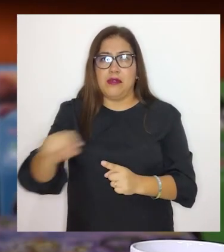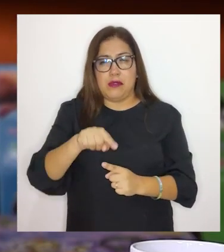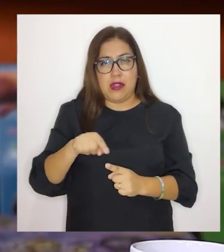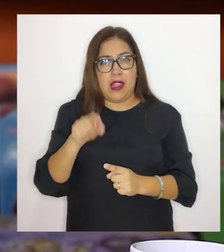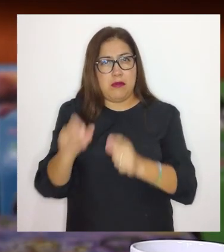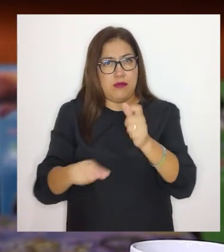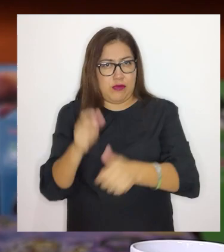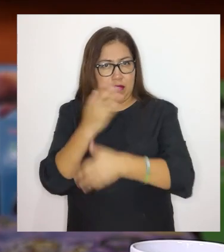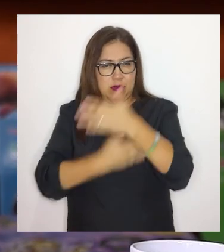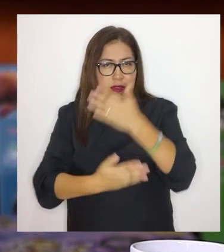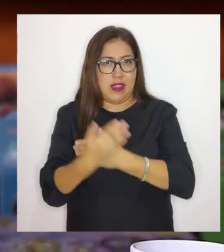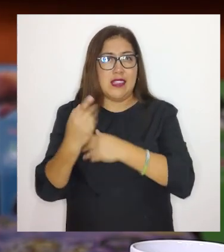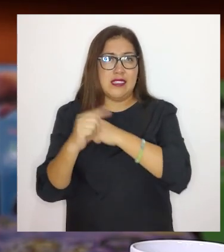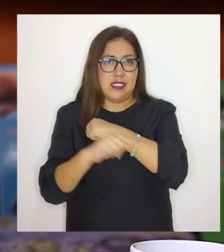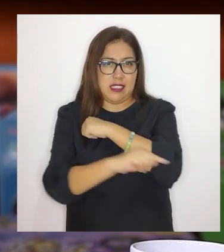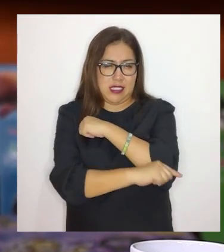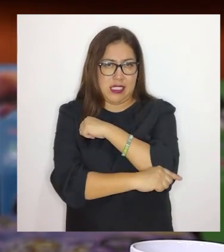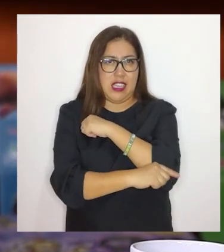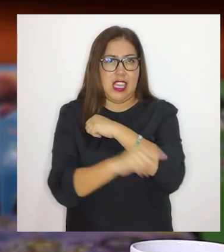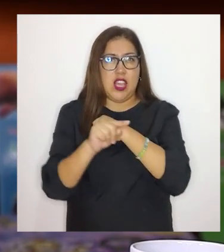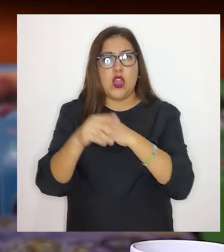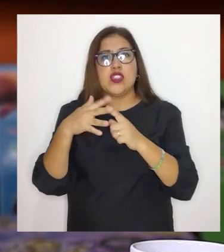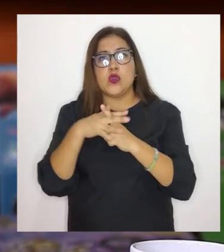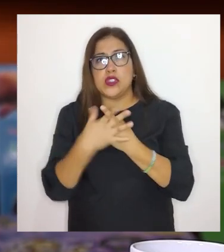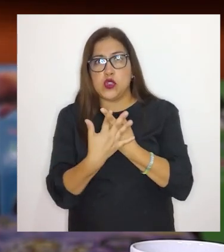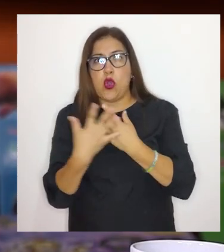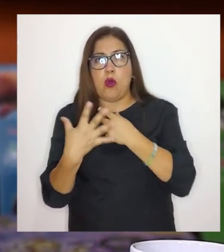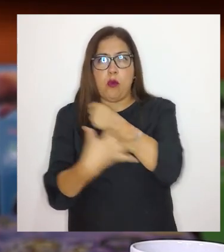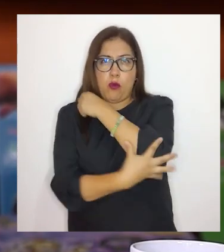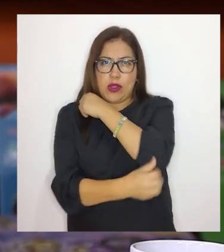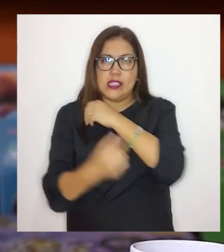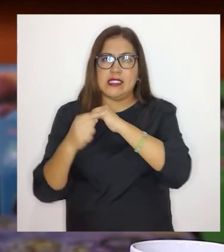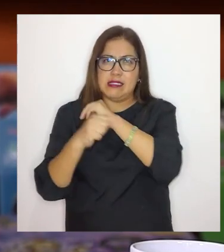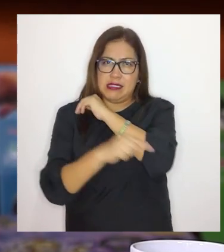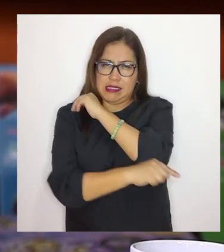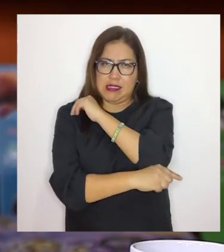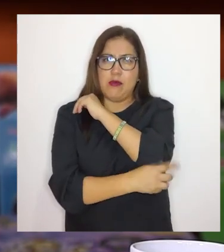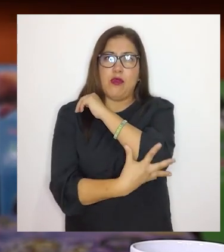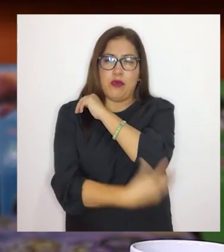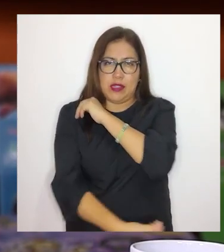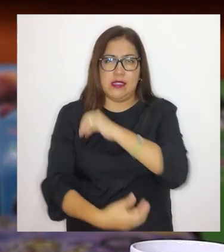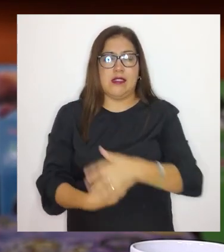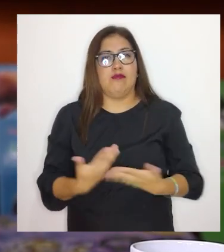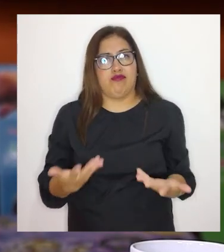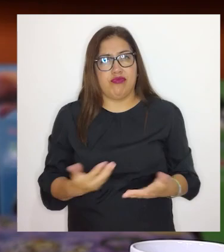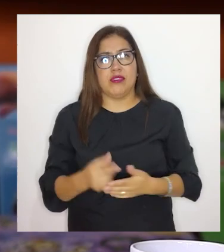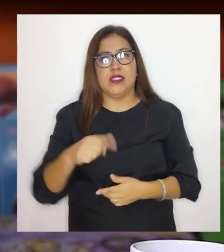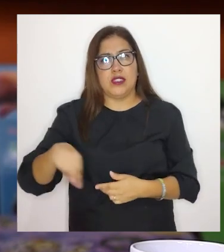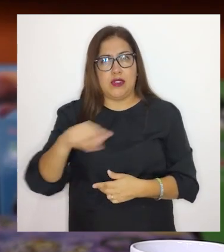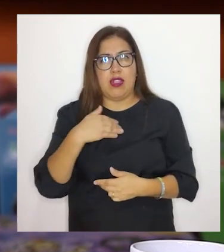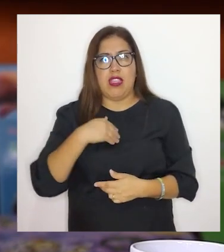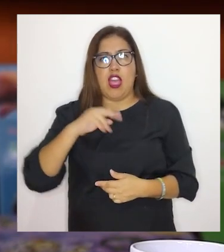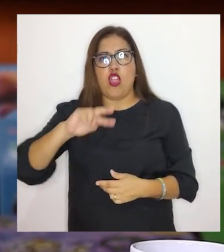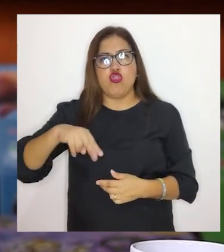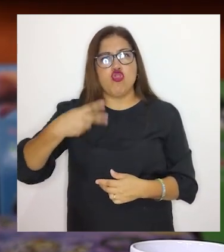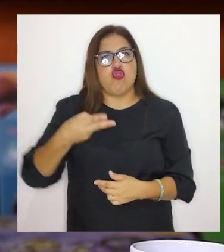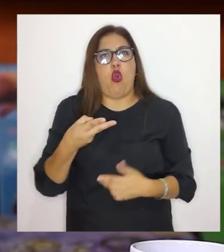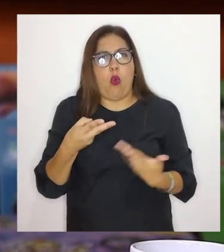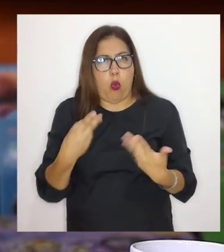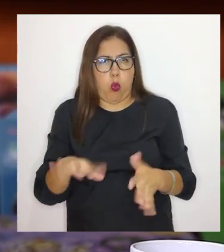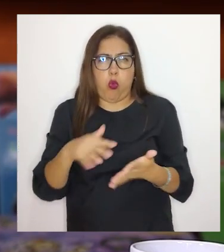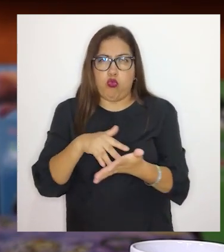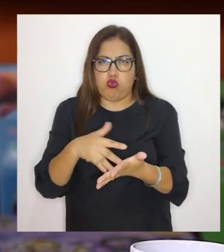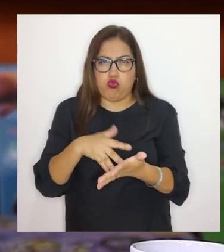con discapacidad severa en condición de pobreza y pobreza extrema y, por tanto, son personas con doble